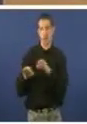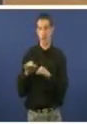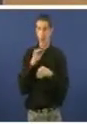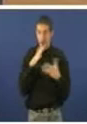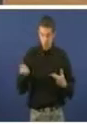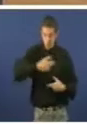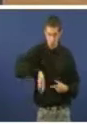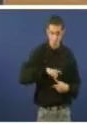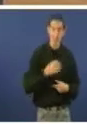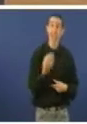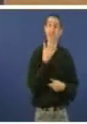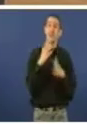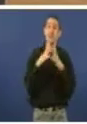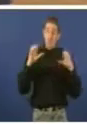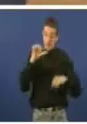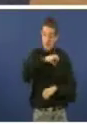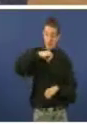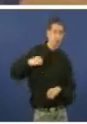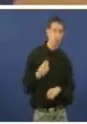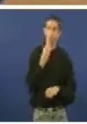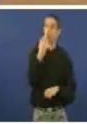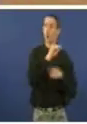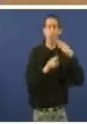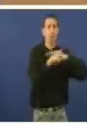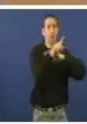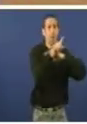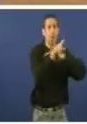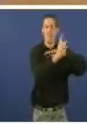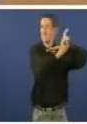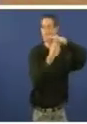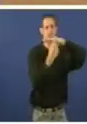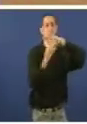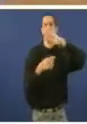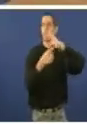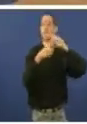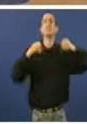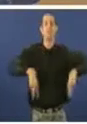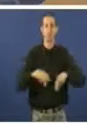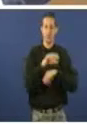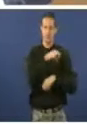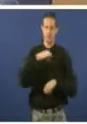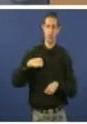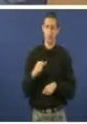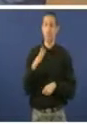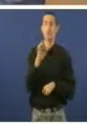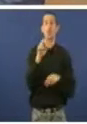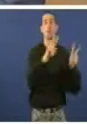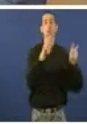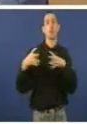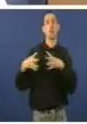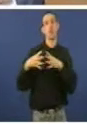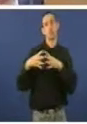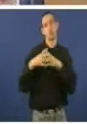concertos da sanidade privada. Outra diferencia fundamental pero sigamos, señoría. Mire, novas infraestructuras